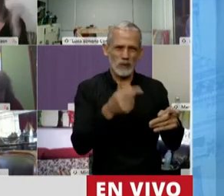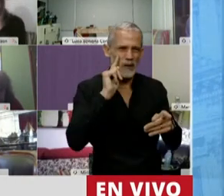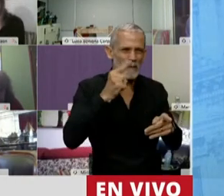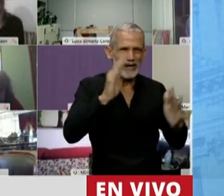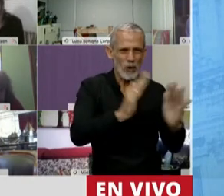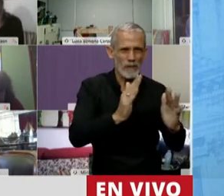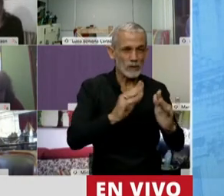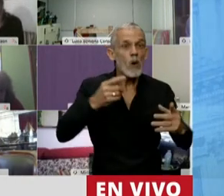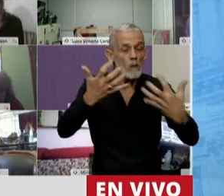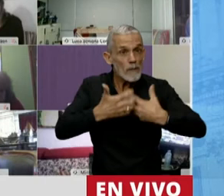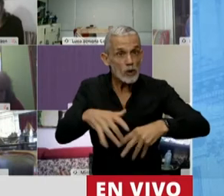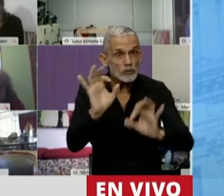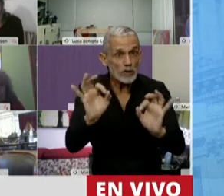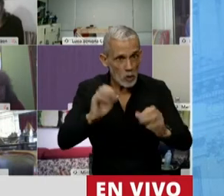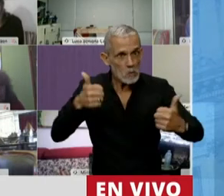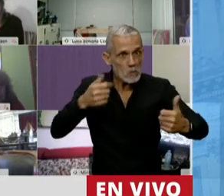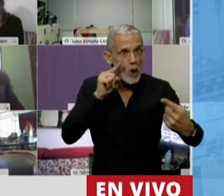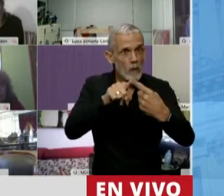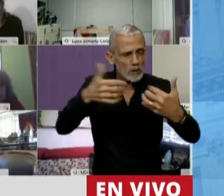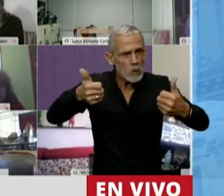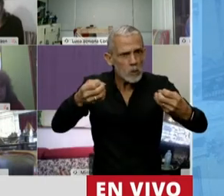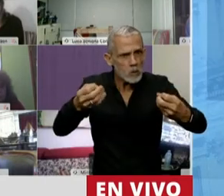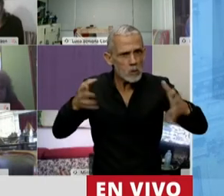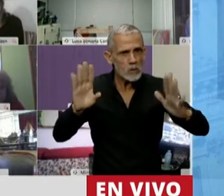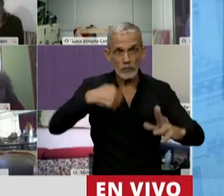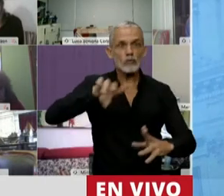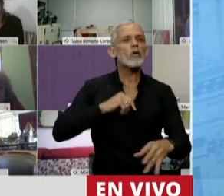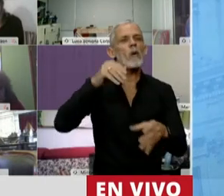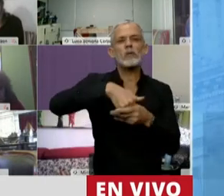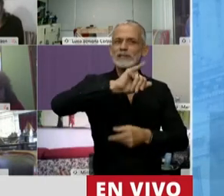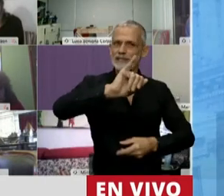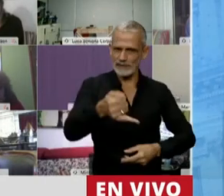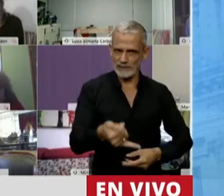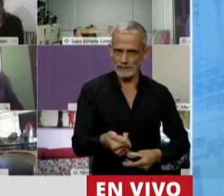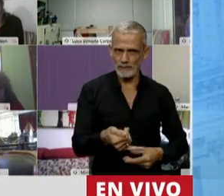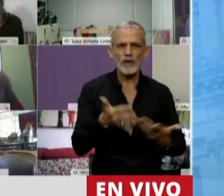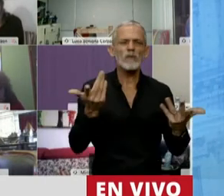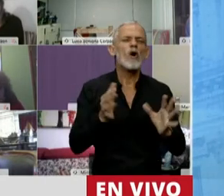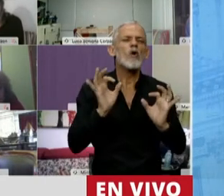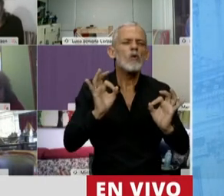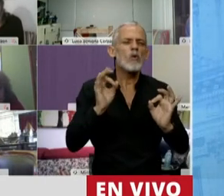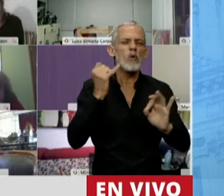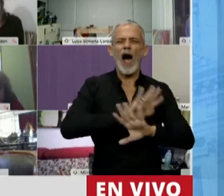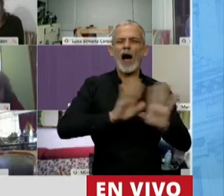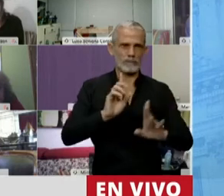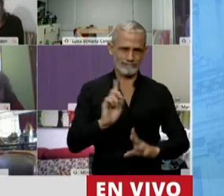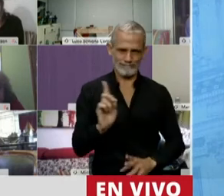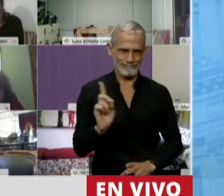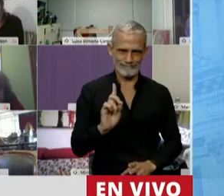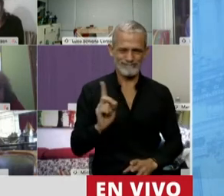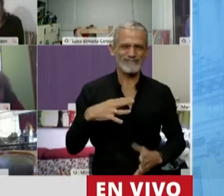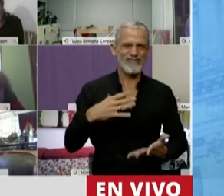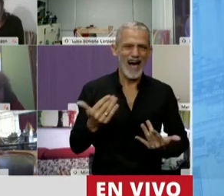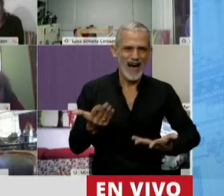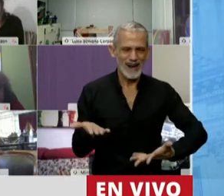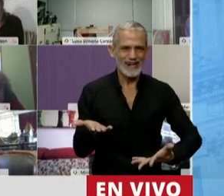bien intencionado. Por eso nosotros en general lo vamos a votar. Pero no es suficiente. Porque se basa